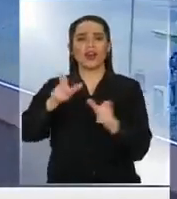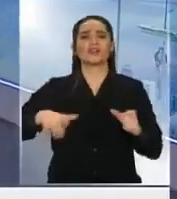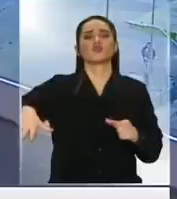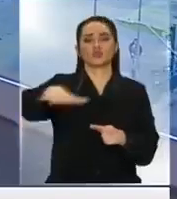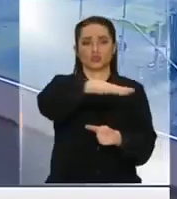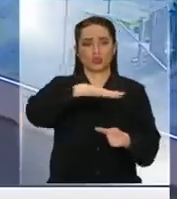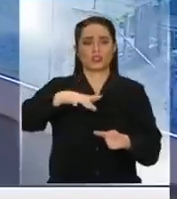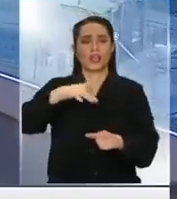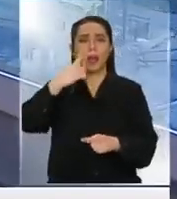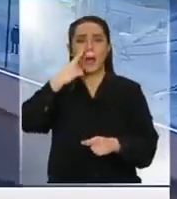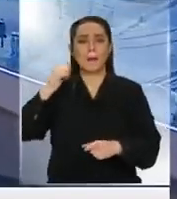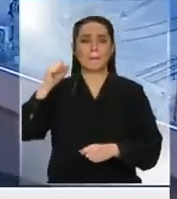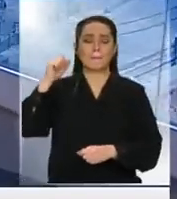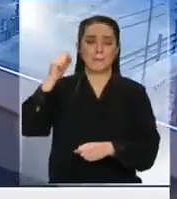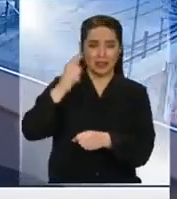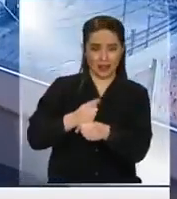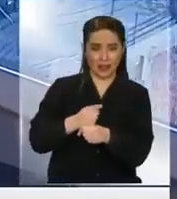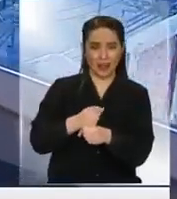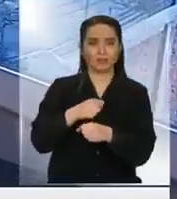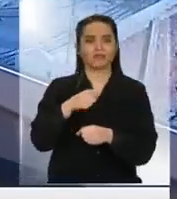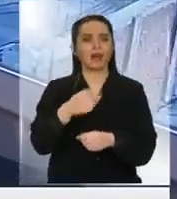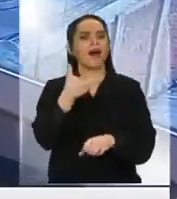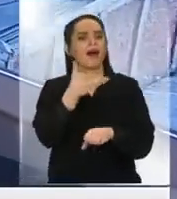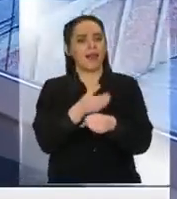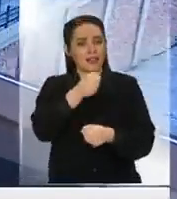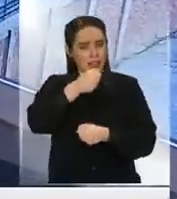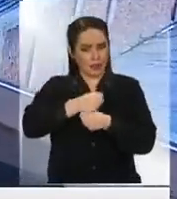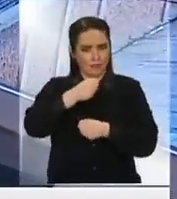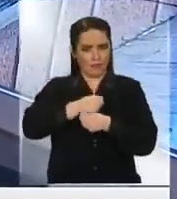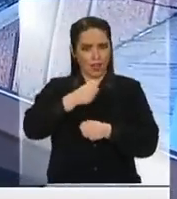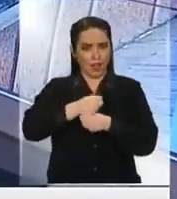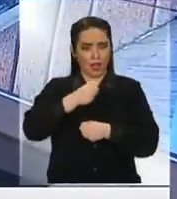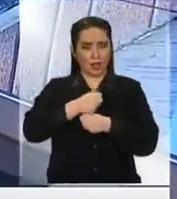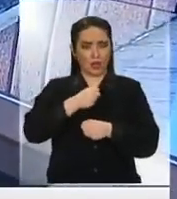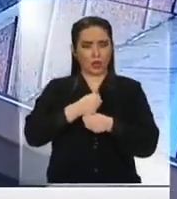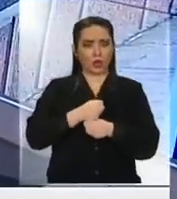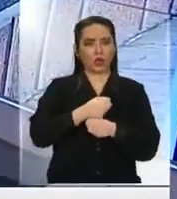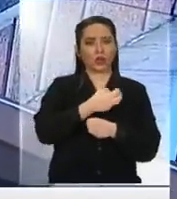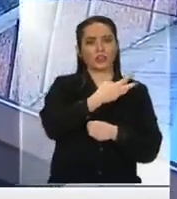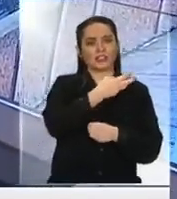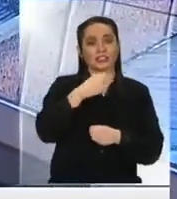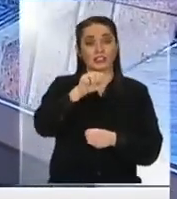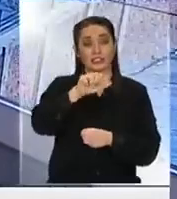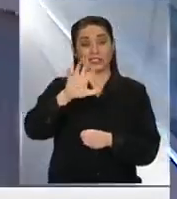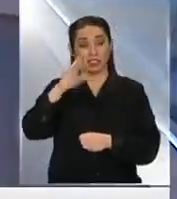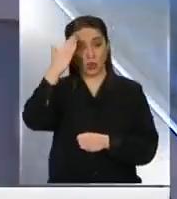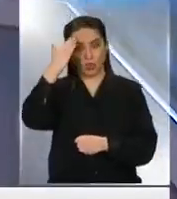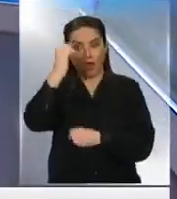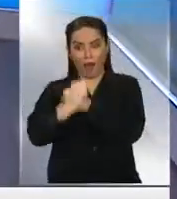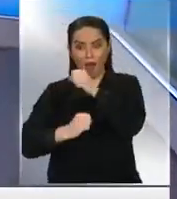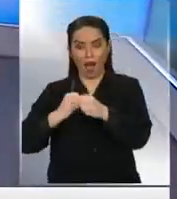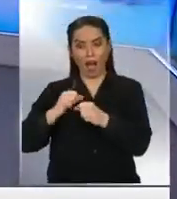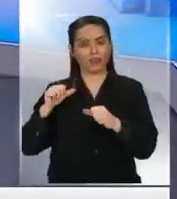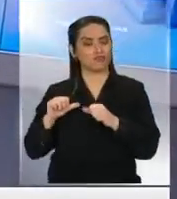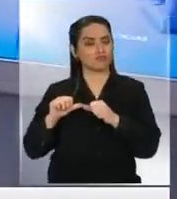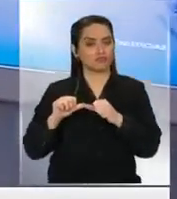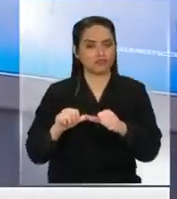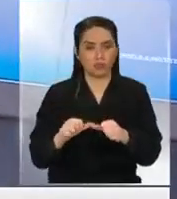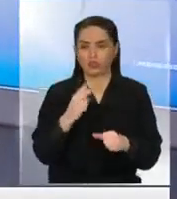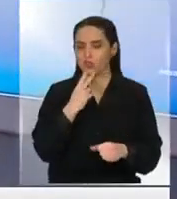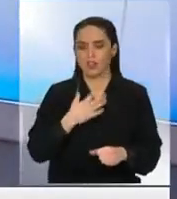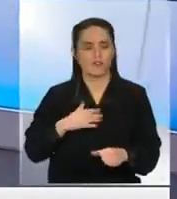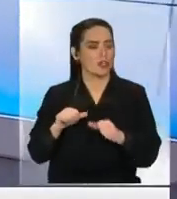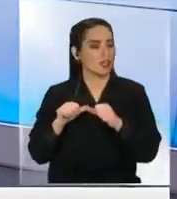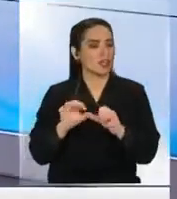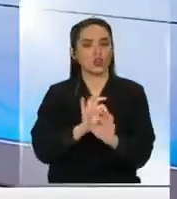y es cómo efectivamente hay un trabajo que se hace 365 días al año, toda la vida, que no